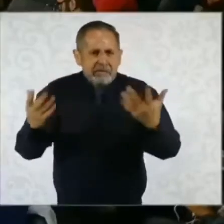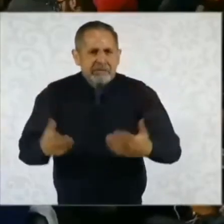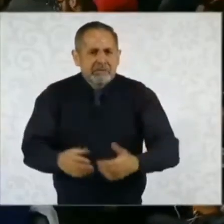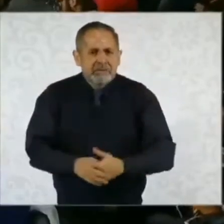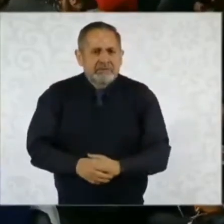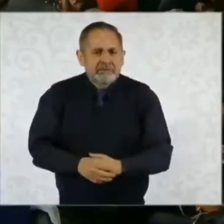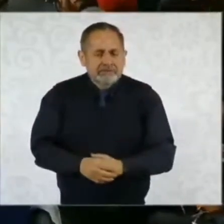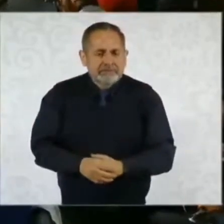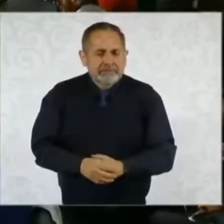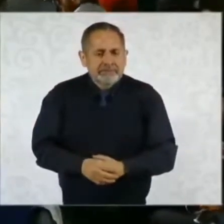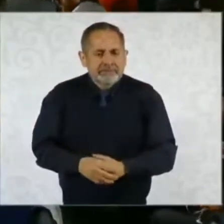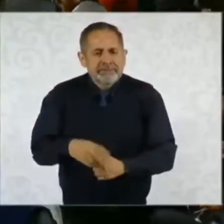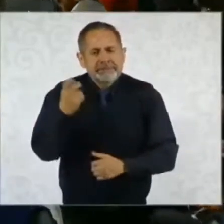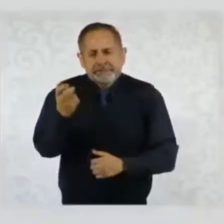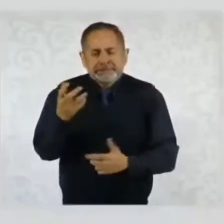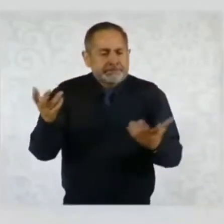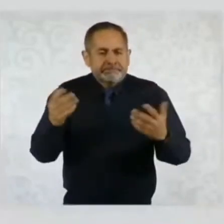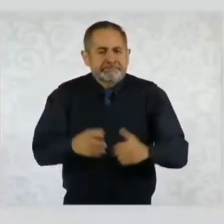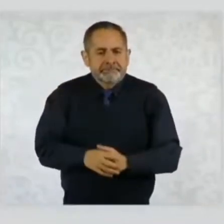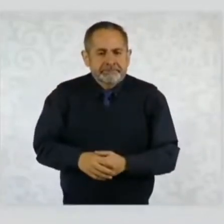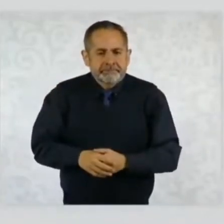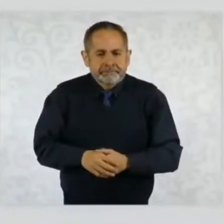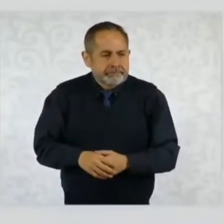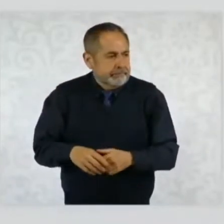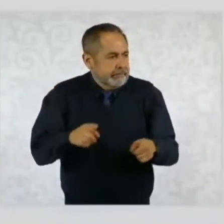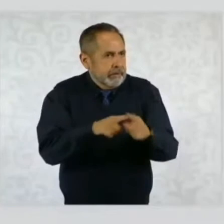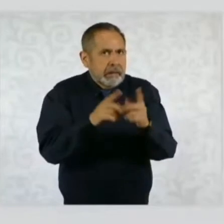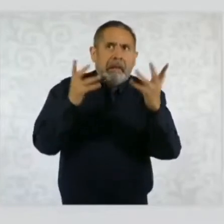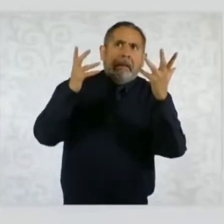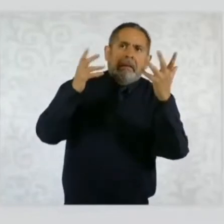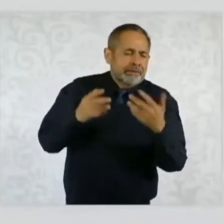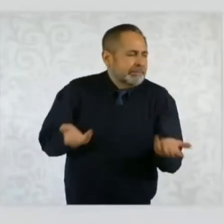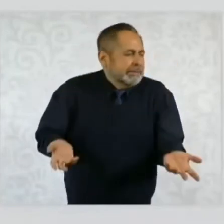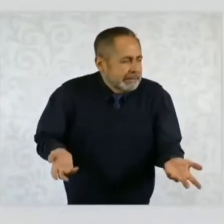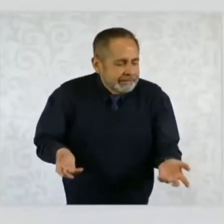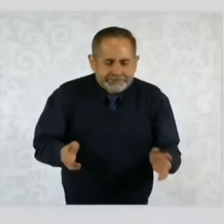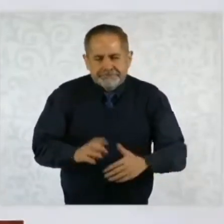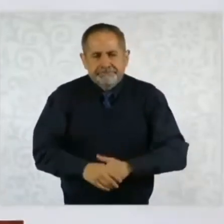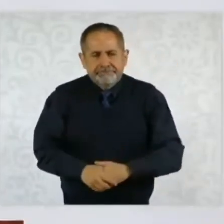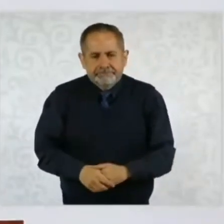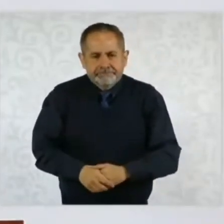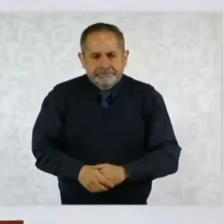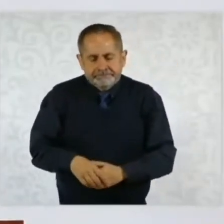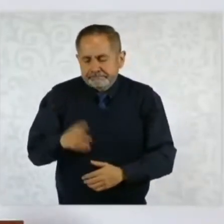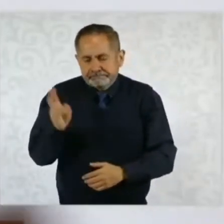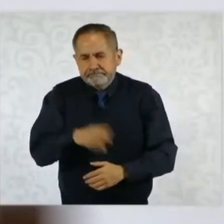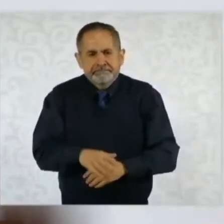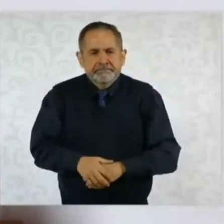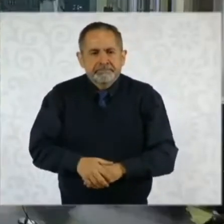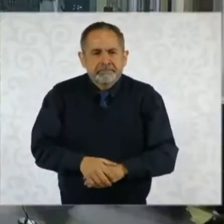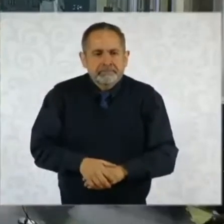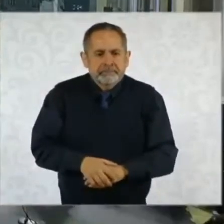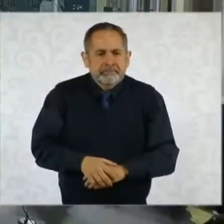Entonces, ahora sí que ¿quién se sorprende? La verdad. Bueno,